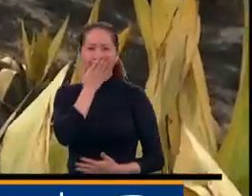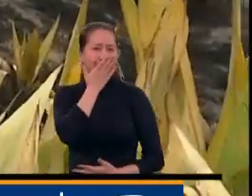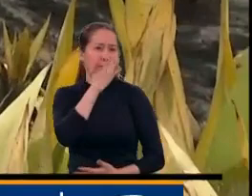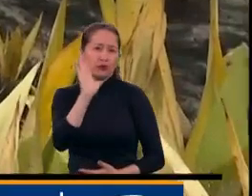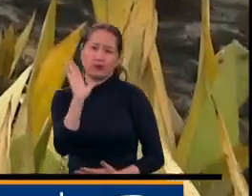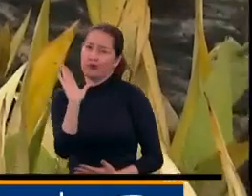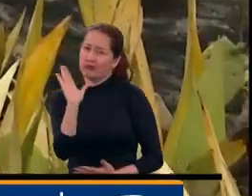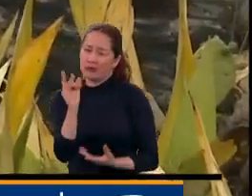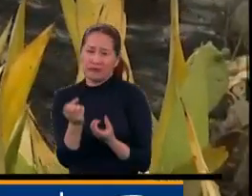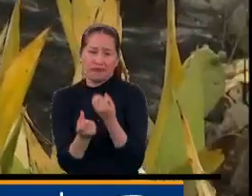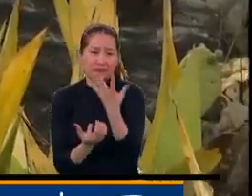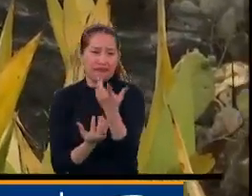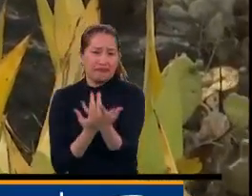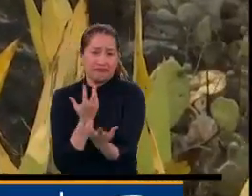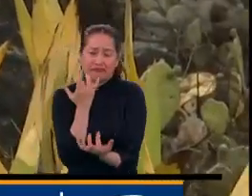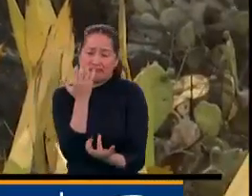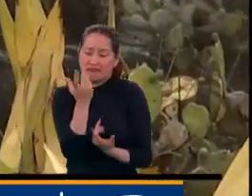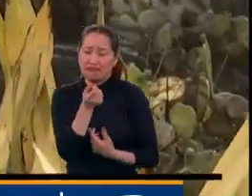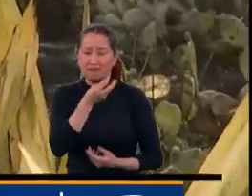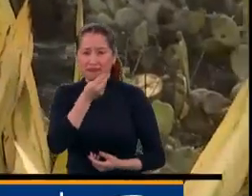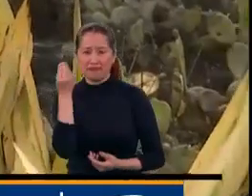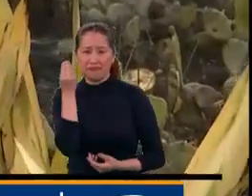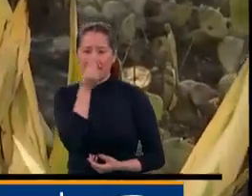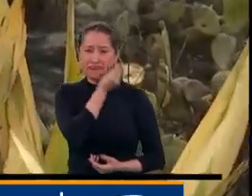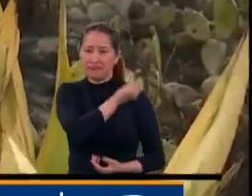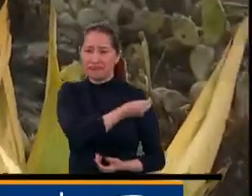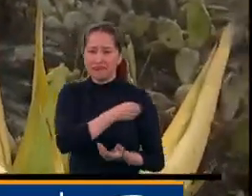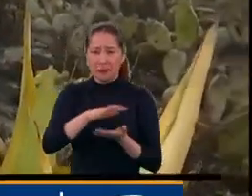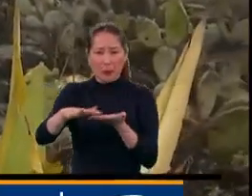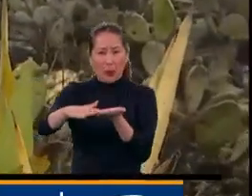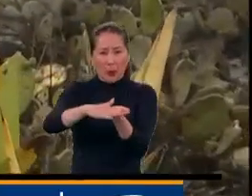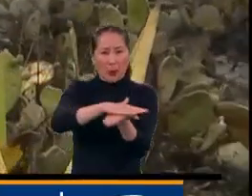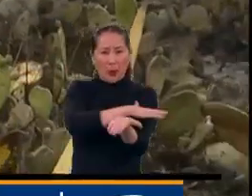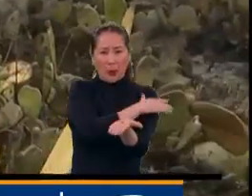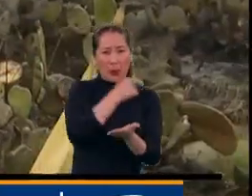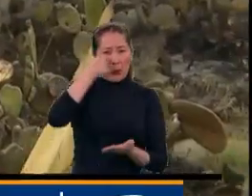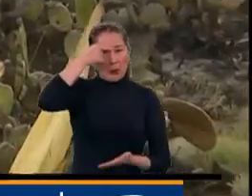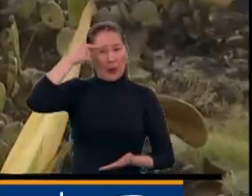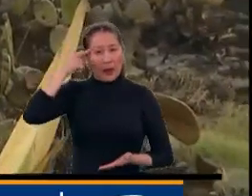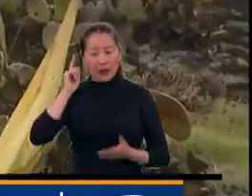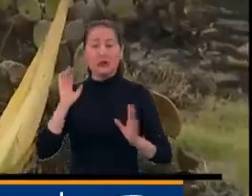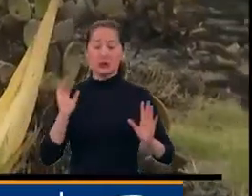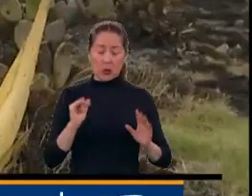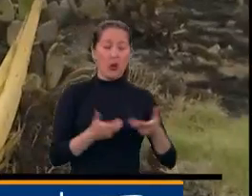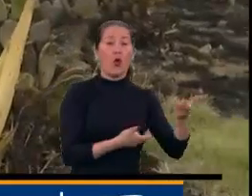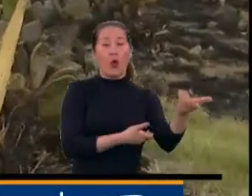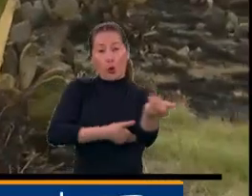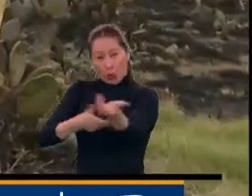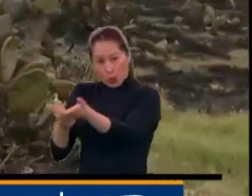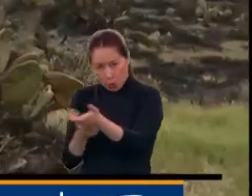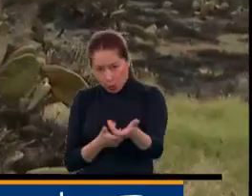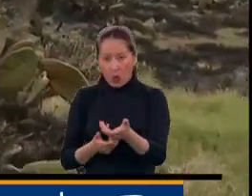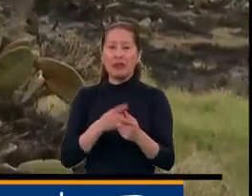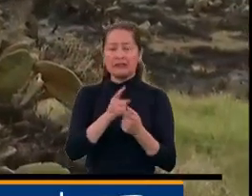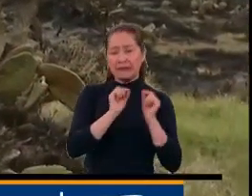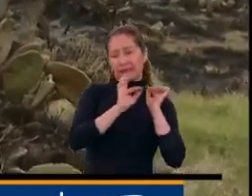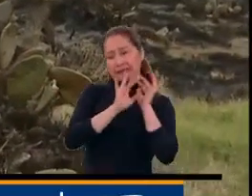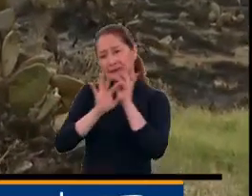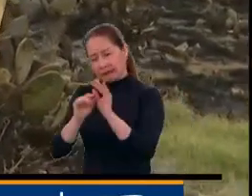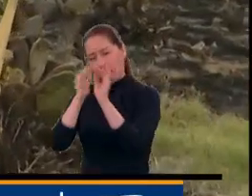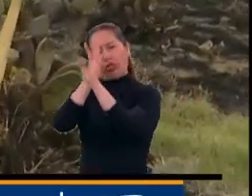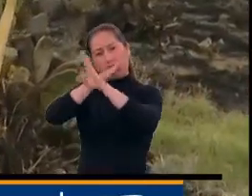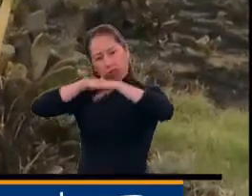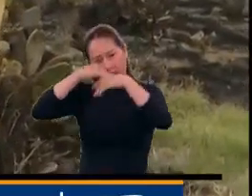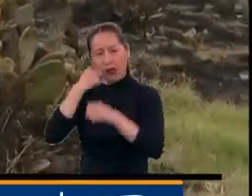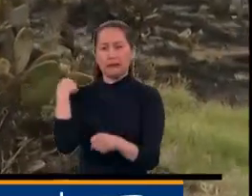organismos de socorro trabajan día y noche para controlar las llamas que se avivan en diferentes momentos